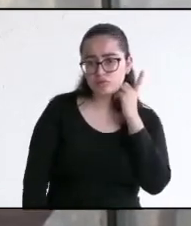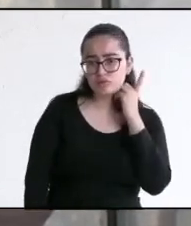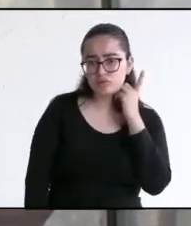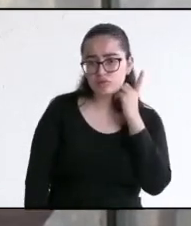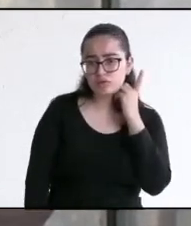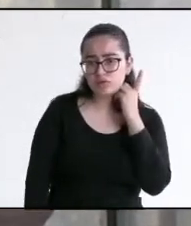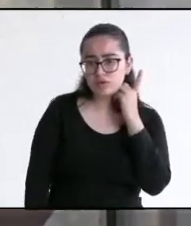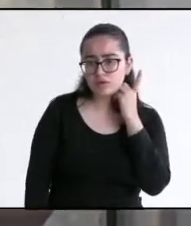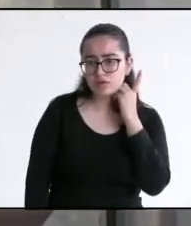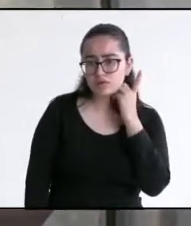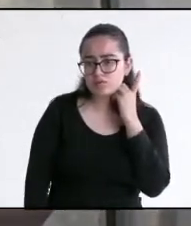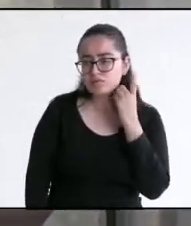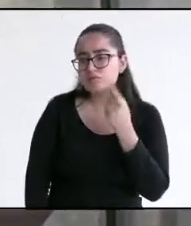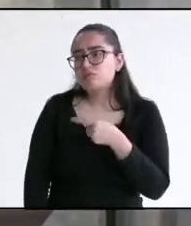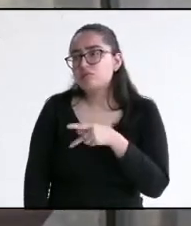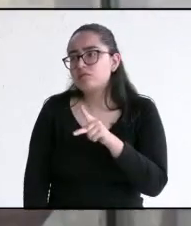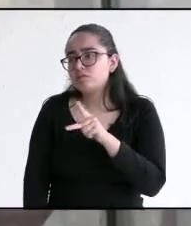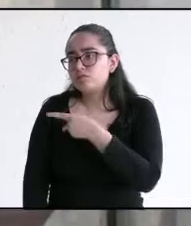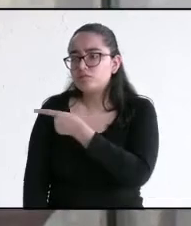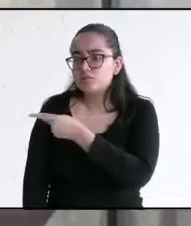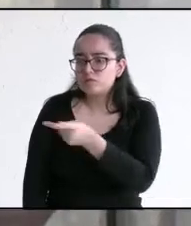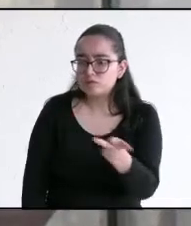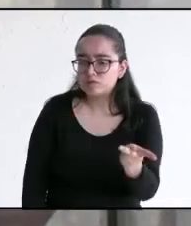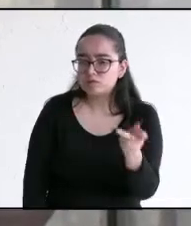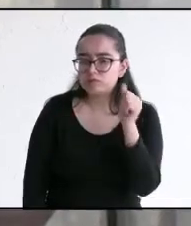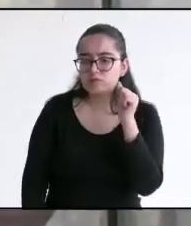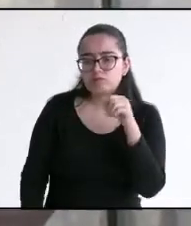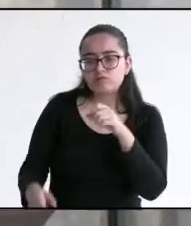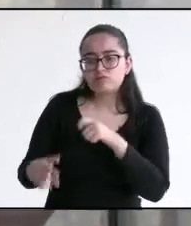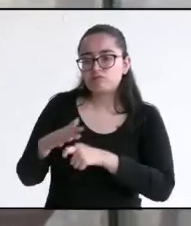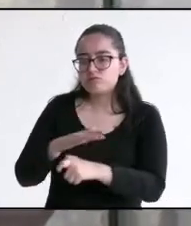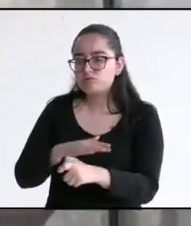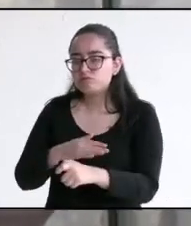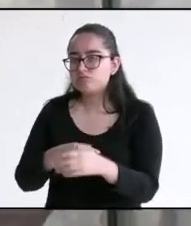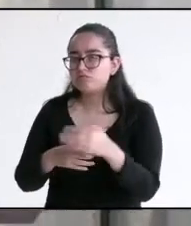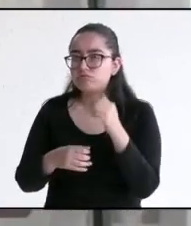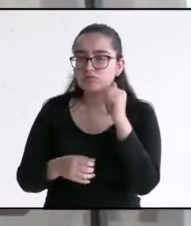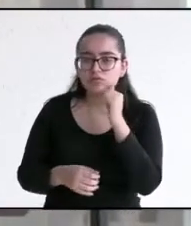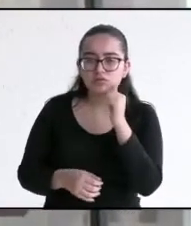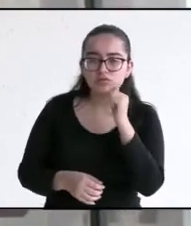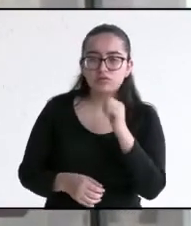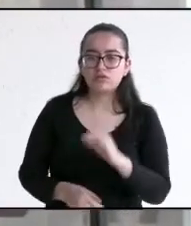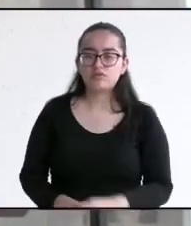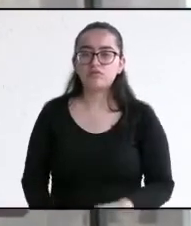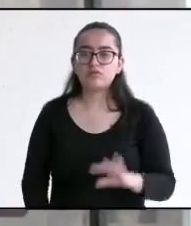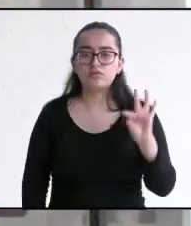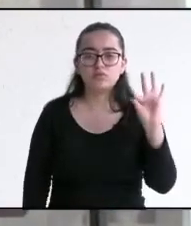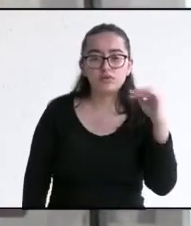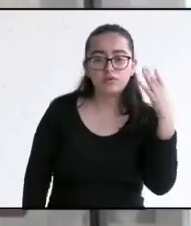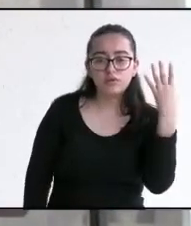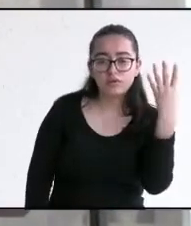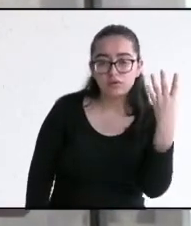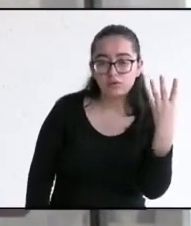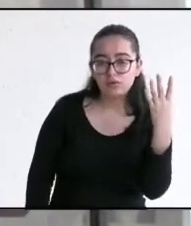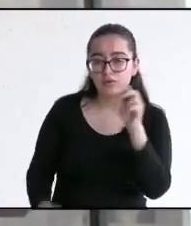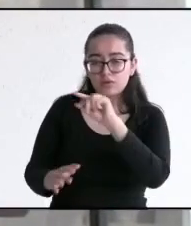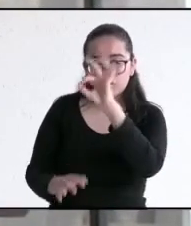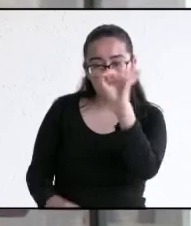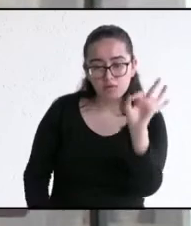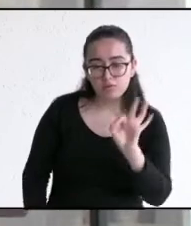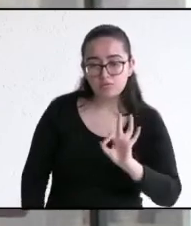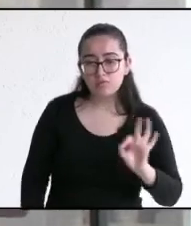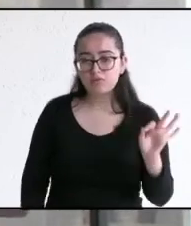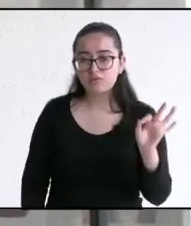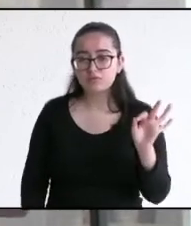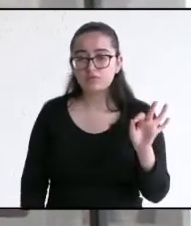evidenciar la pobreza y la injusticia. En Actopan tenemos más del 54% de pobreza y más de 100 millones de presupuesto mal